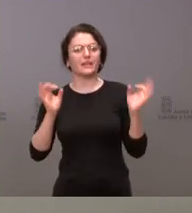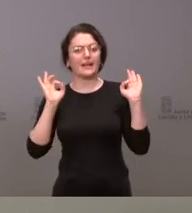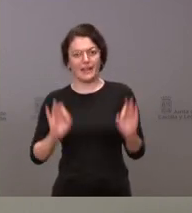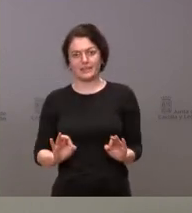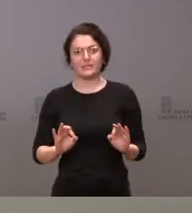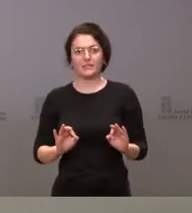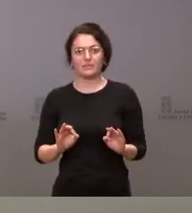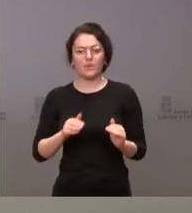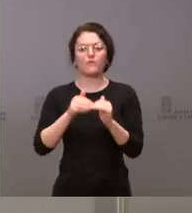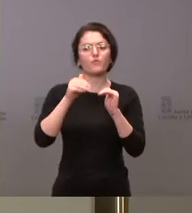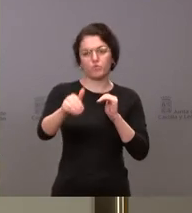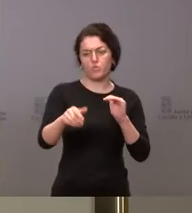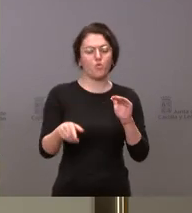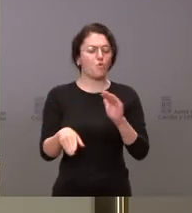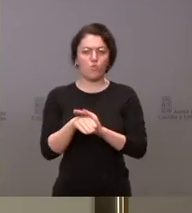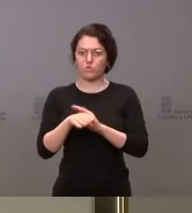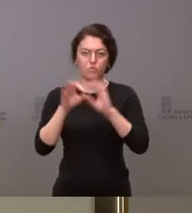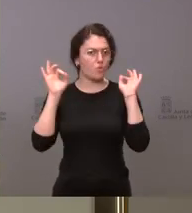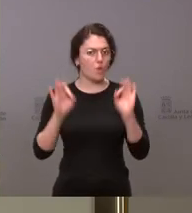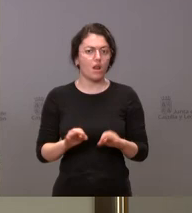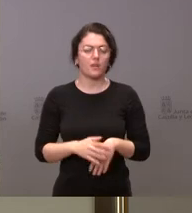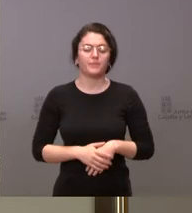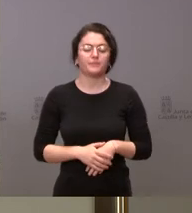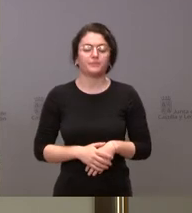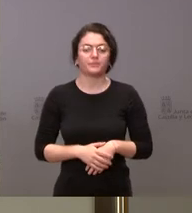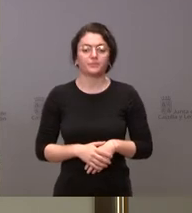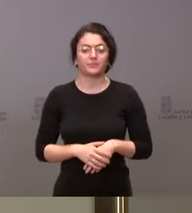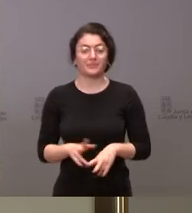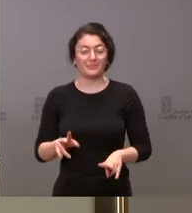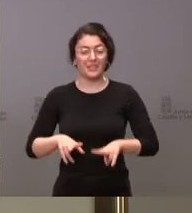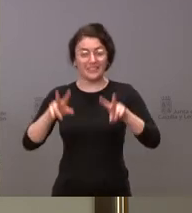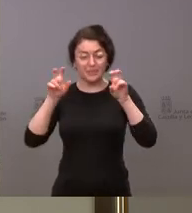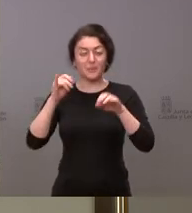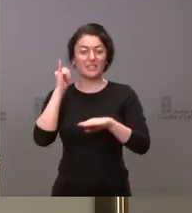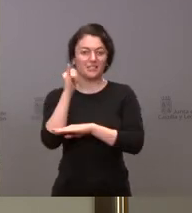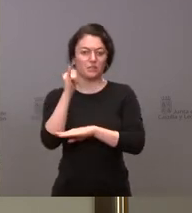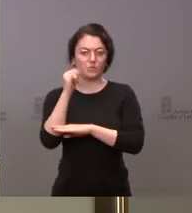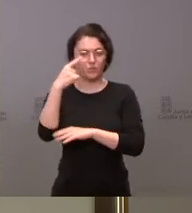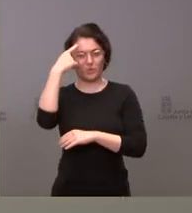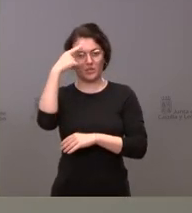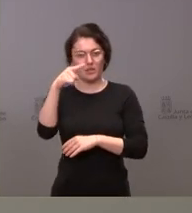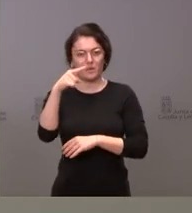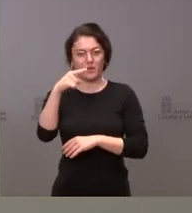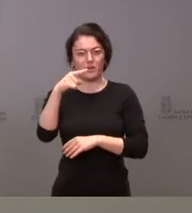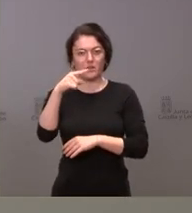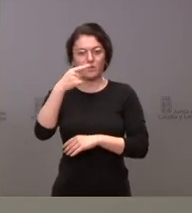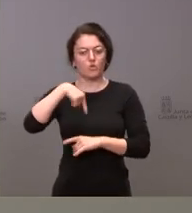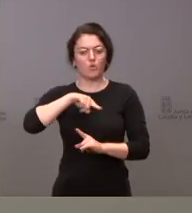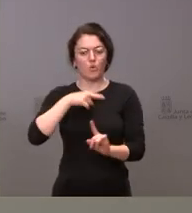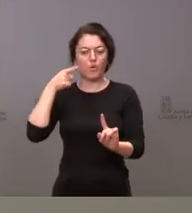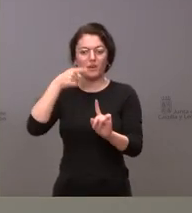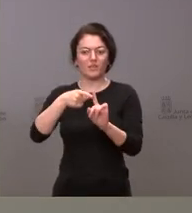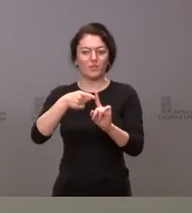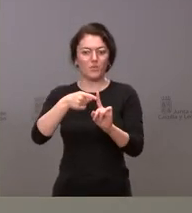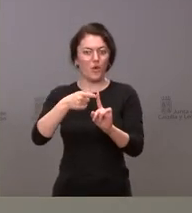al fruto también. Gracias. Respecto al tema del Instituto, como bien sabe, nuestro objetivo era tenerlo cuanto